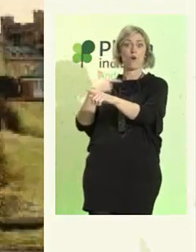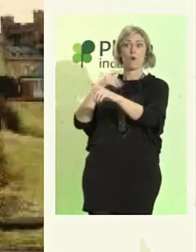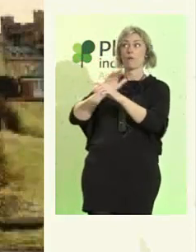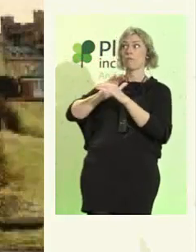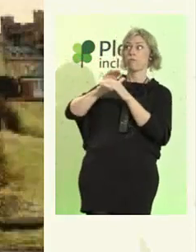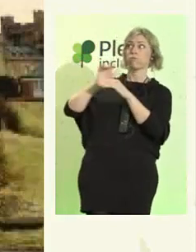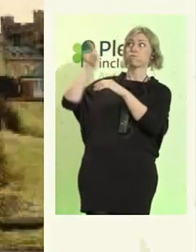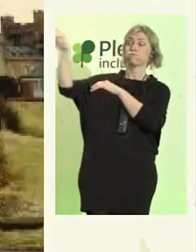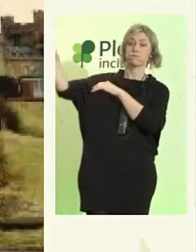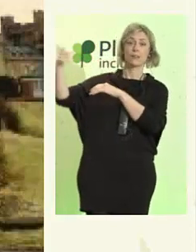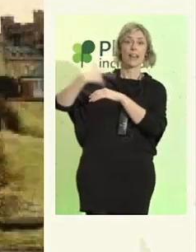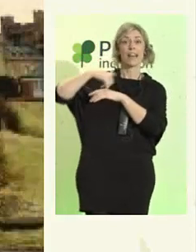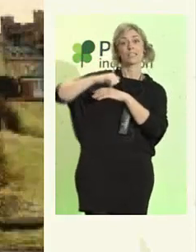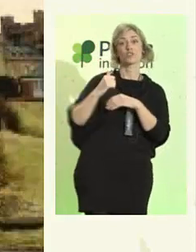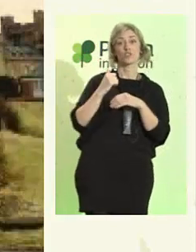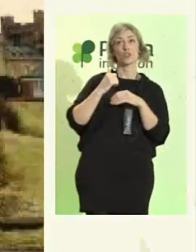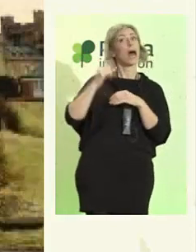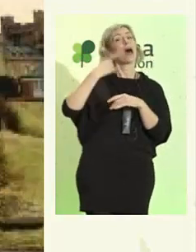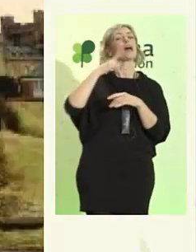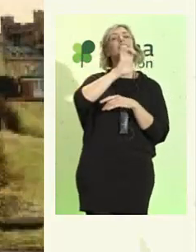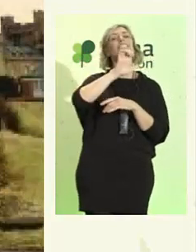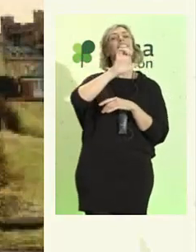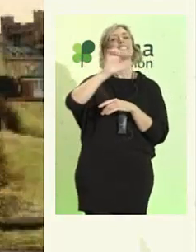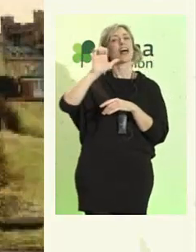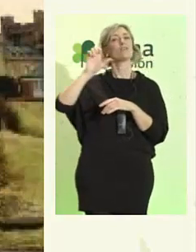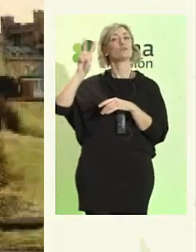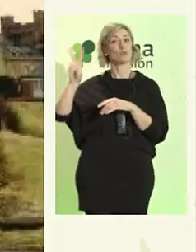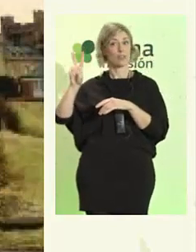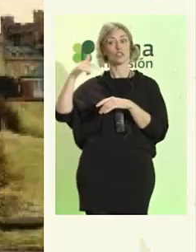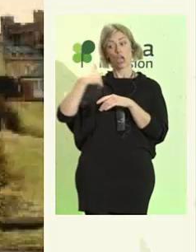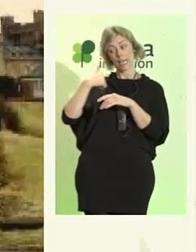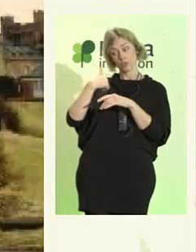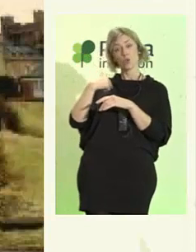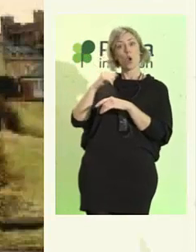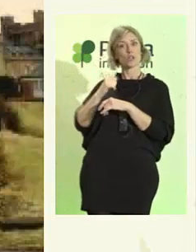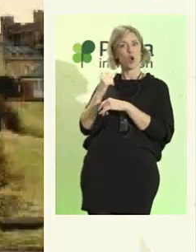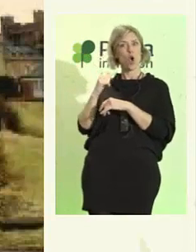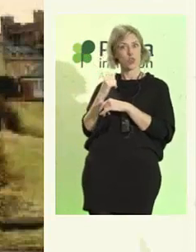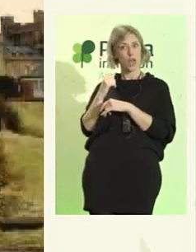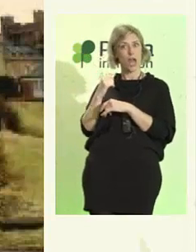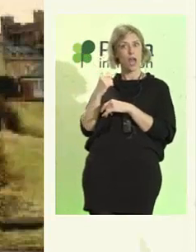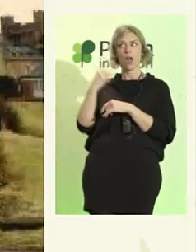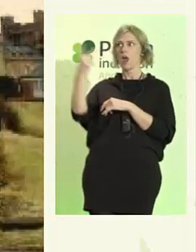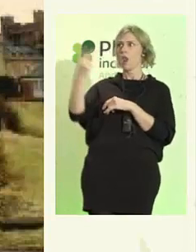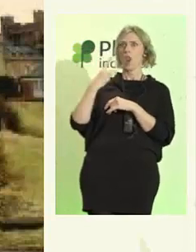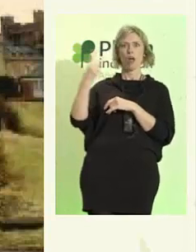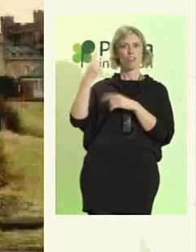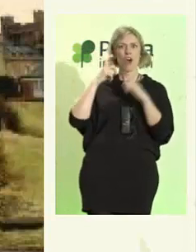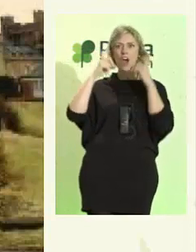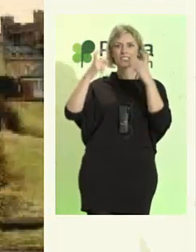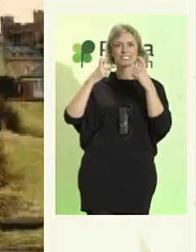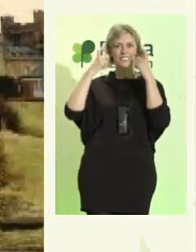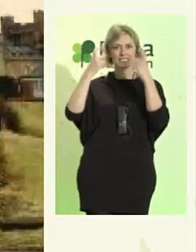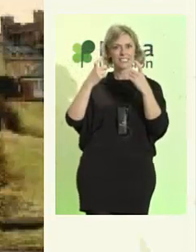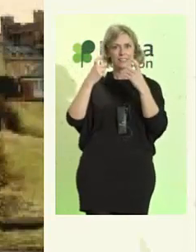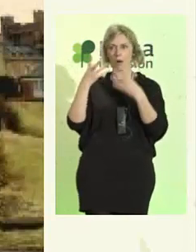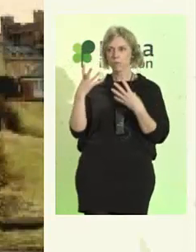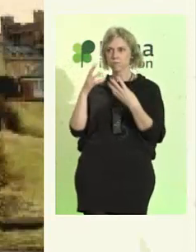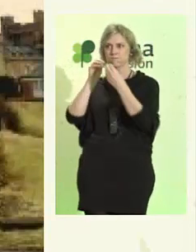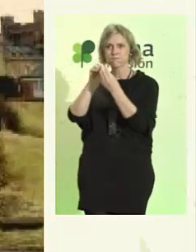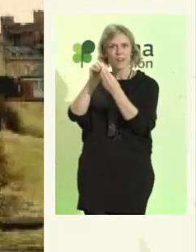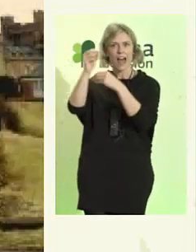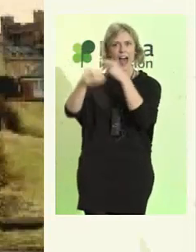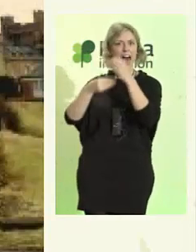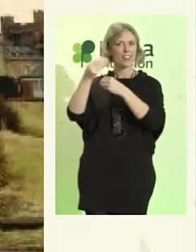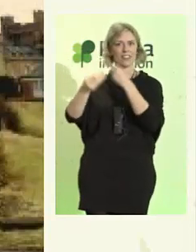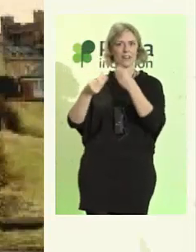Ella estaba en Estados Unidos y yo estaba en Escocia y ambos estábamos intentando hacer lo mismo. Apoyar